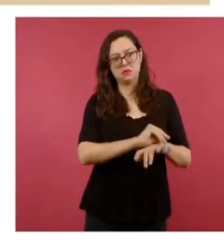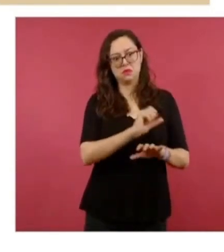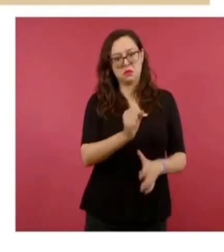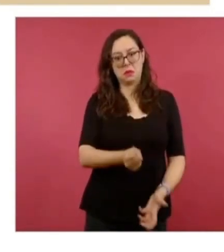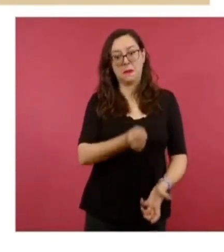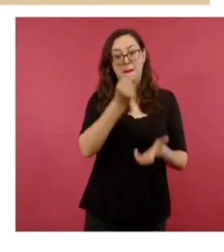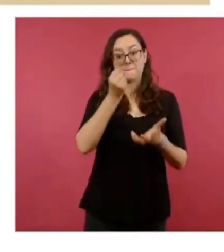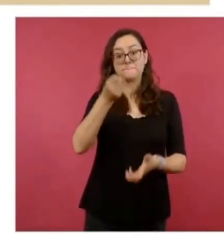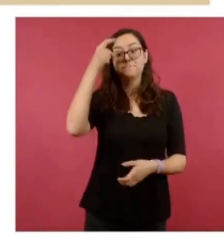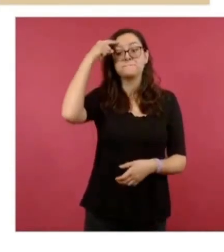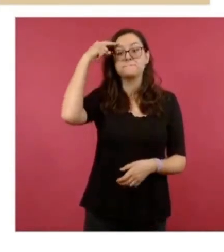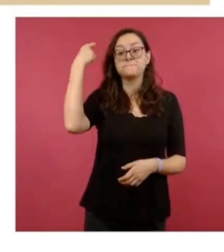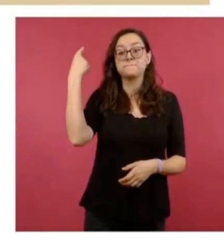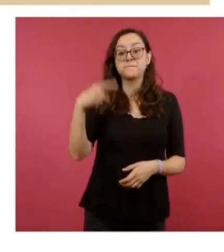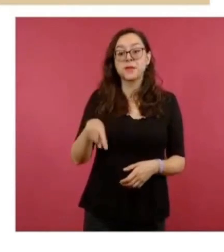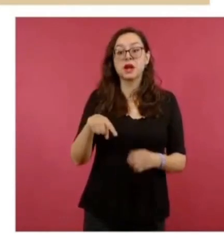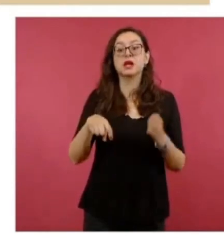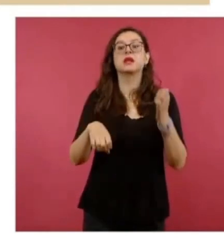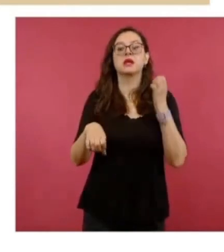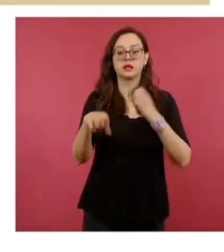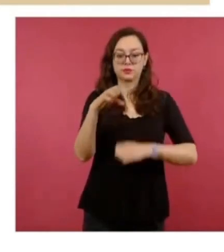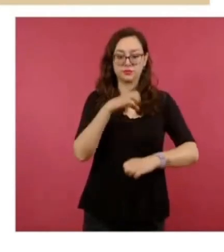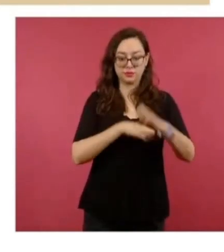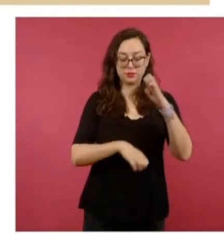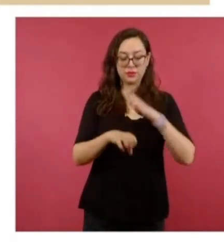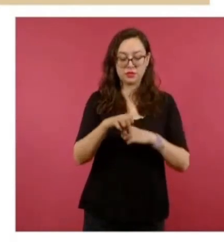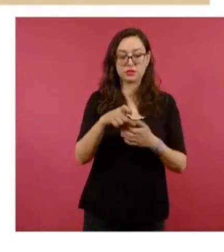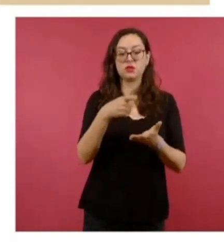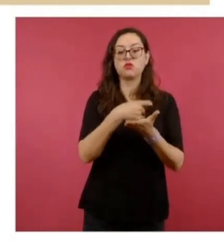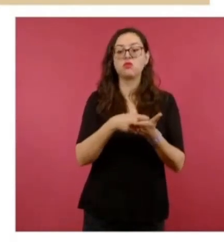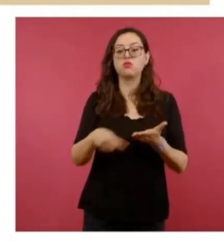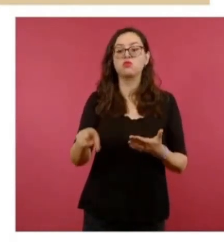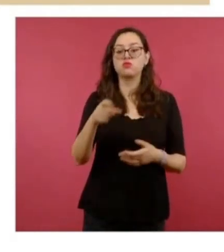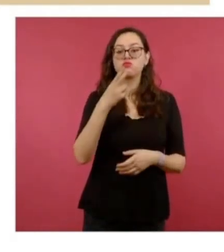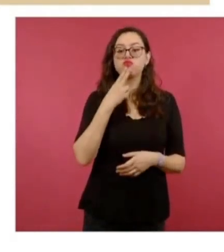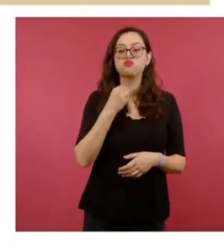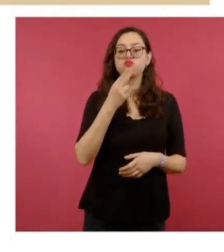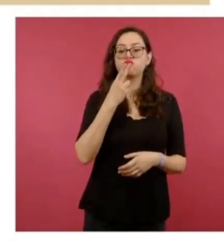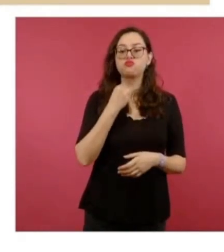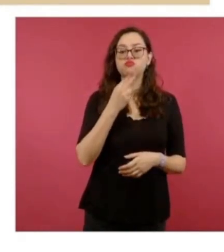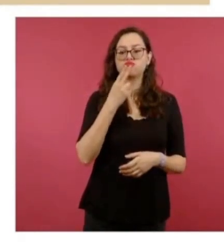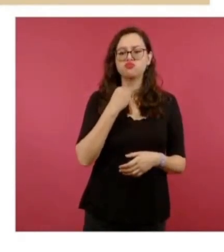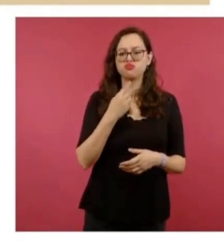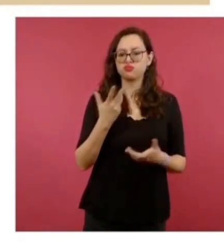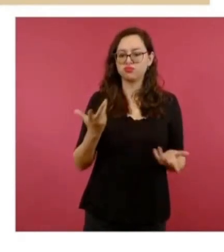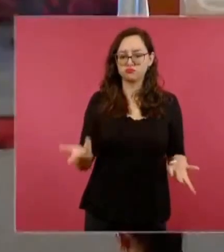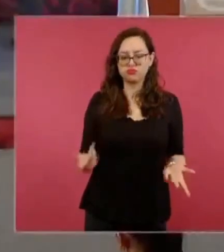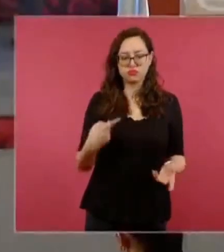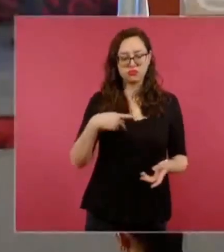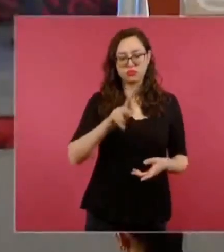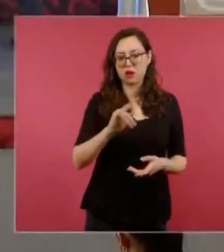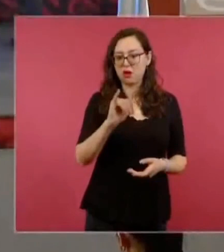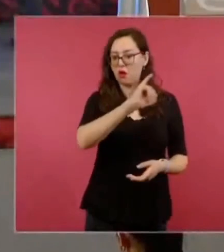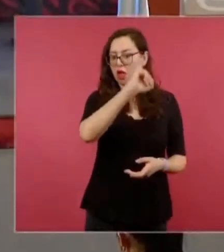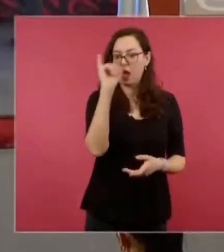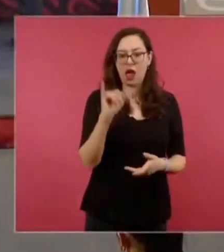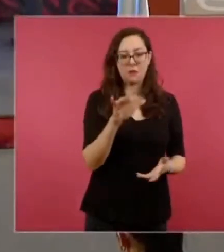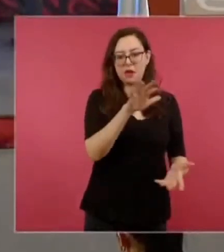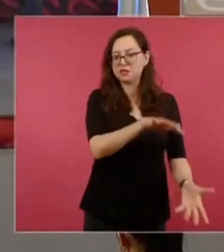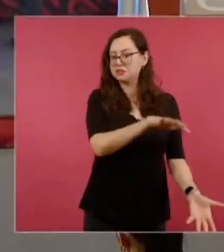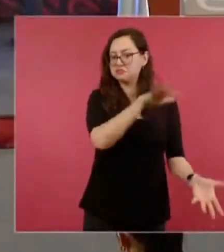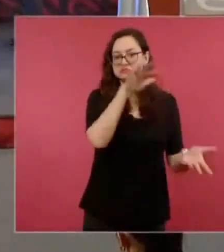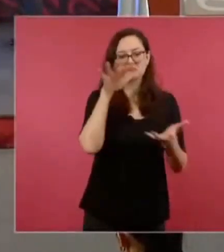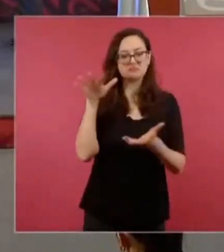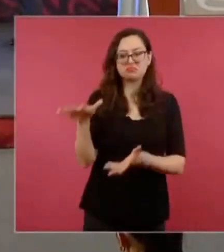celebrar un convenio con una empresa para la compra de azúcar, insumo que nunca ingresó a las